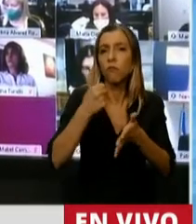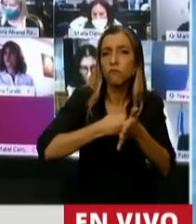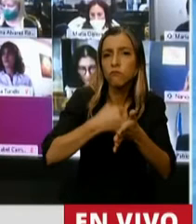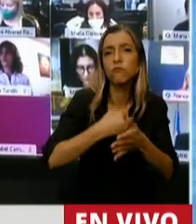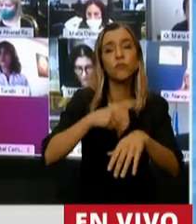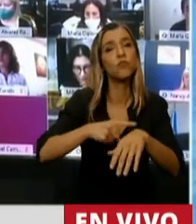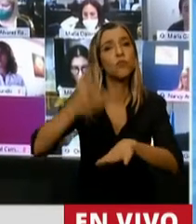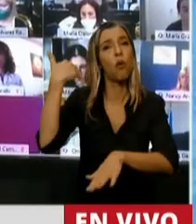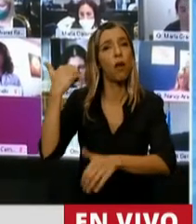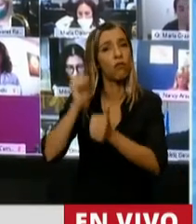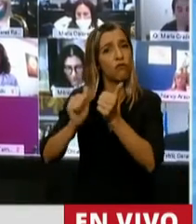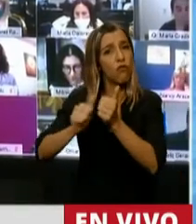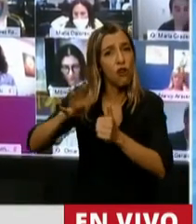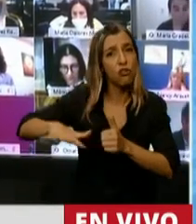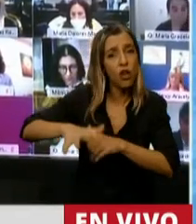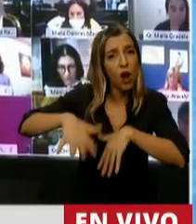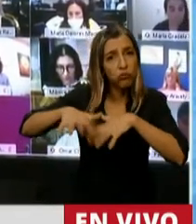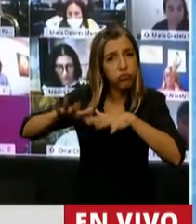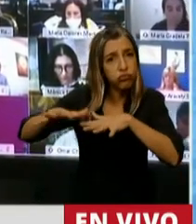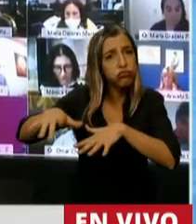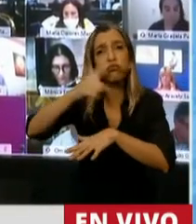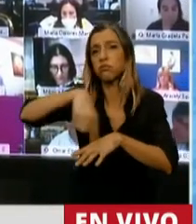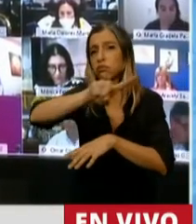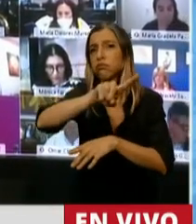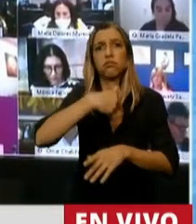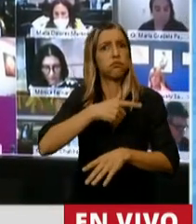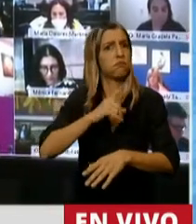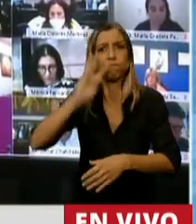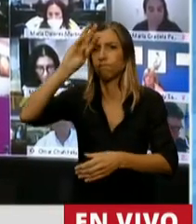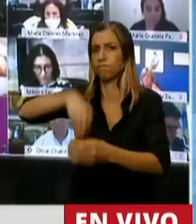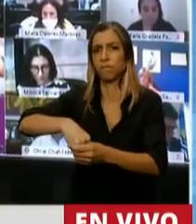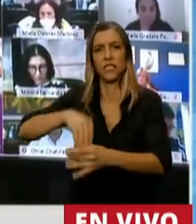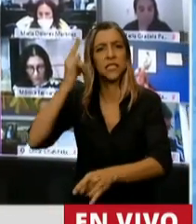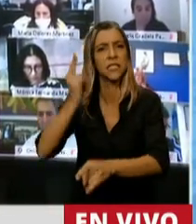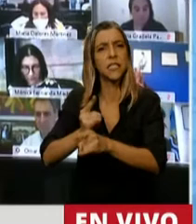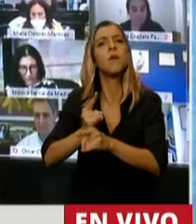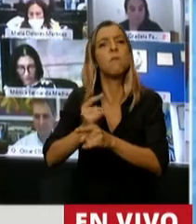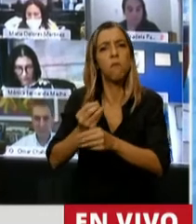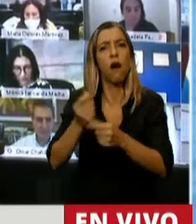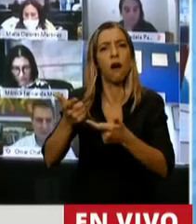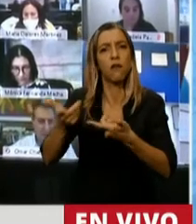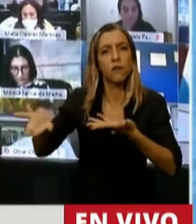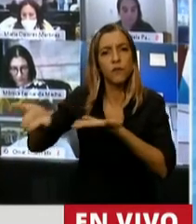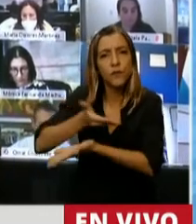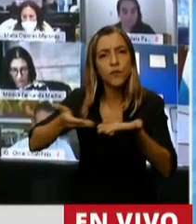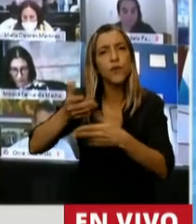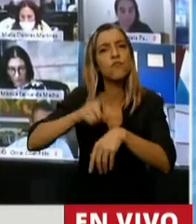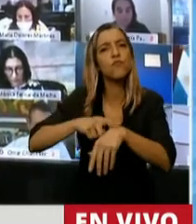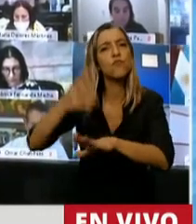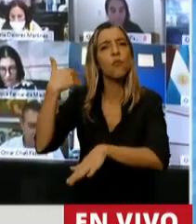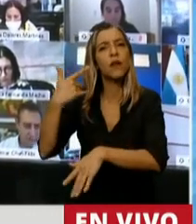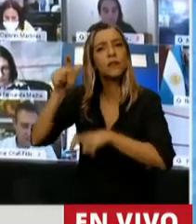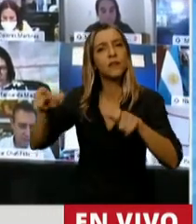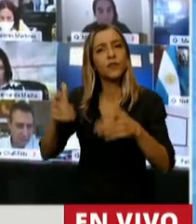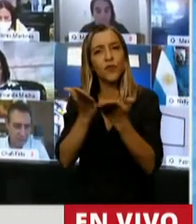hizo carne junto con la CGT de los argentinos en esa solidaridad obrero-estudiantil